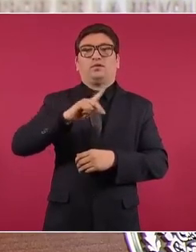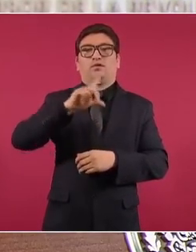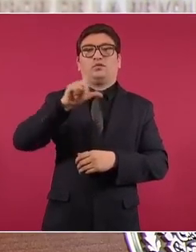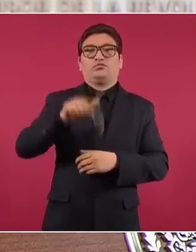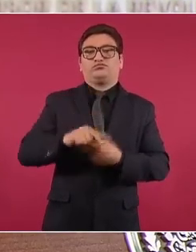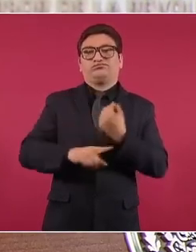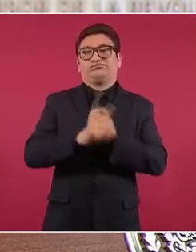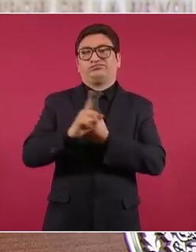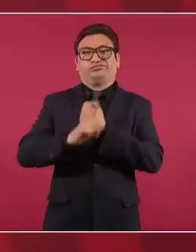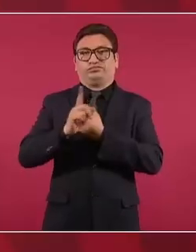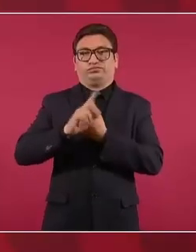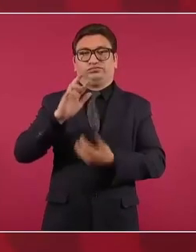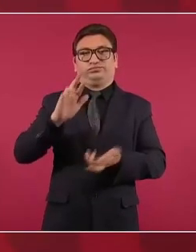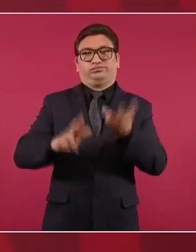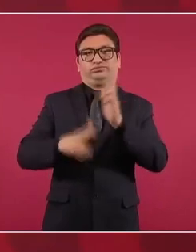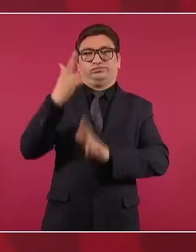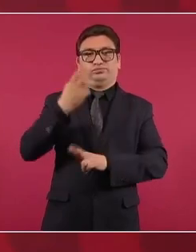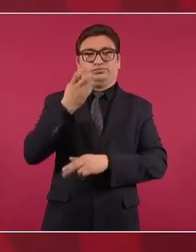revolución.